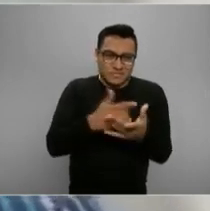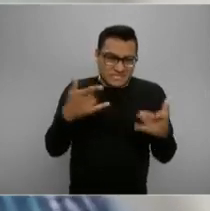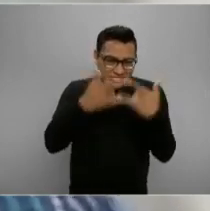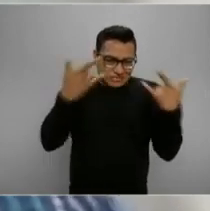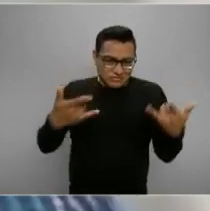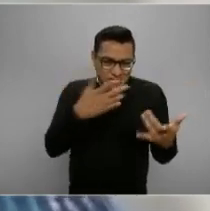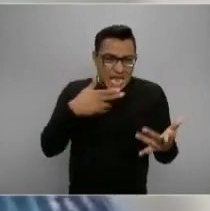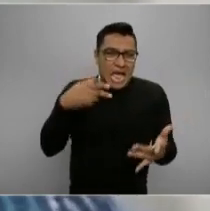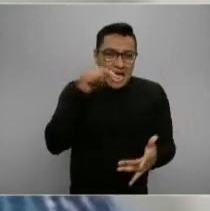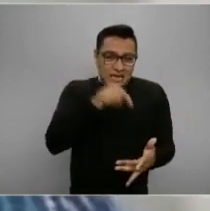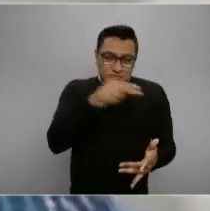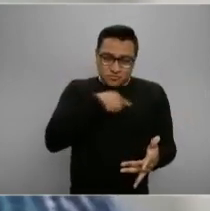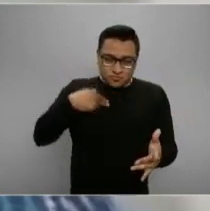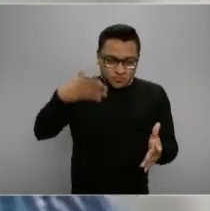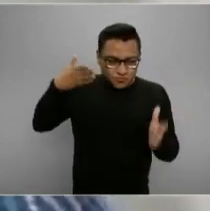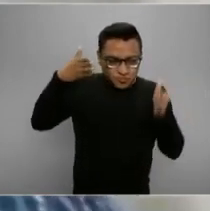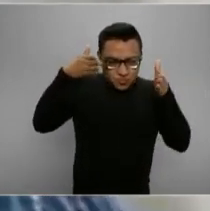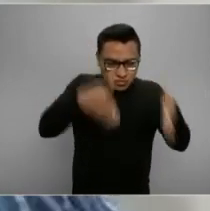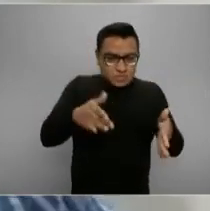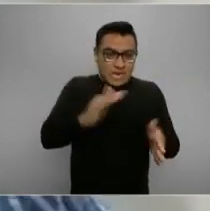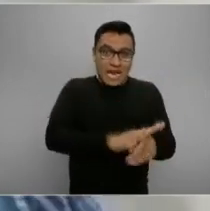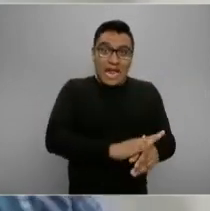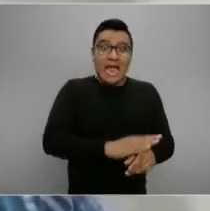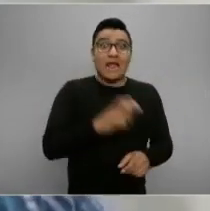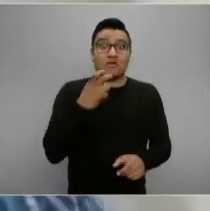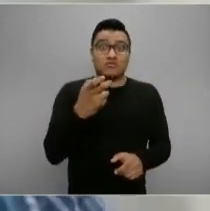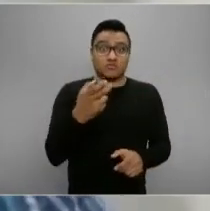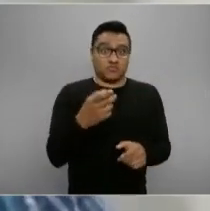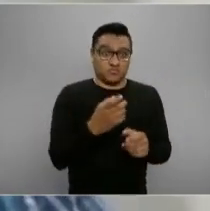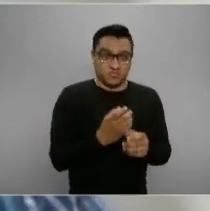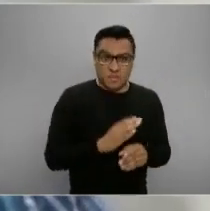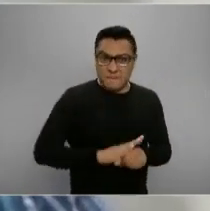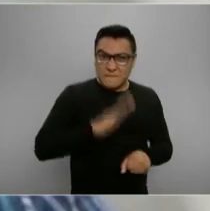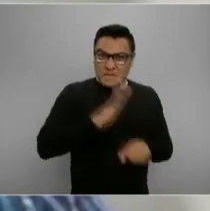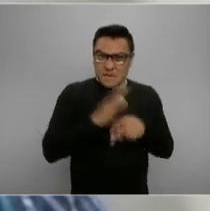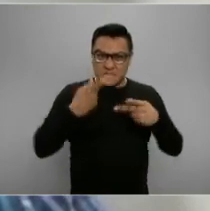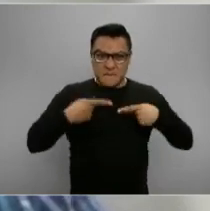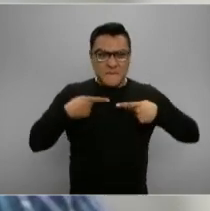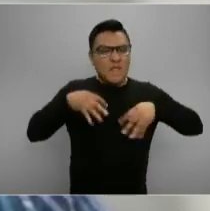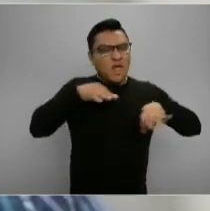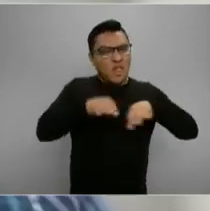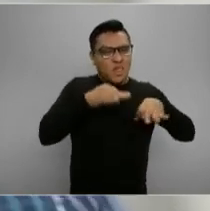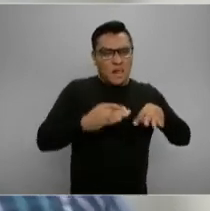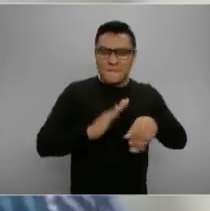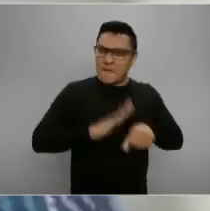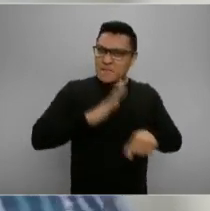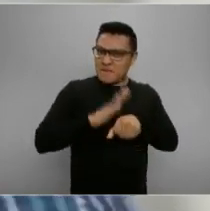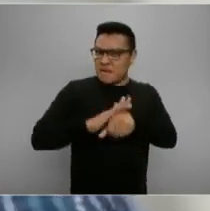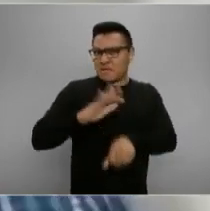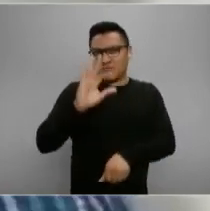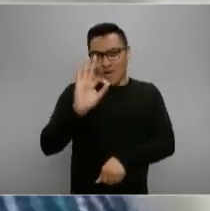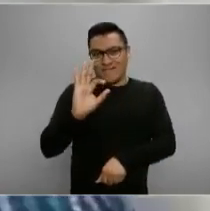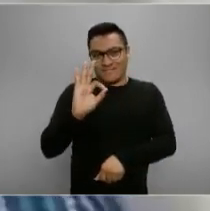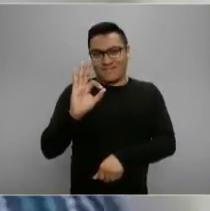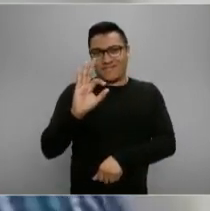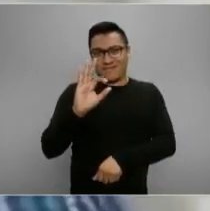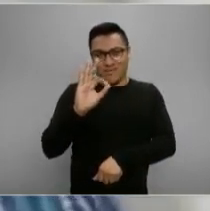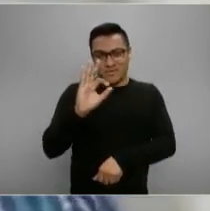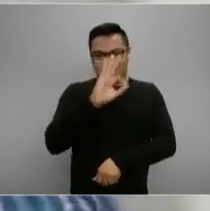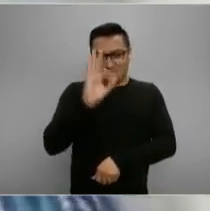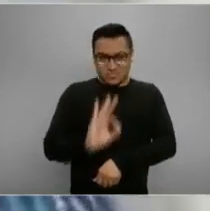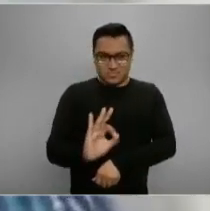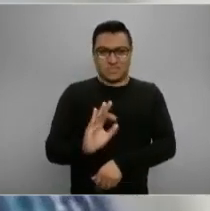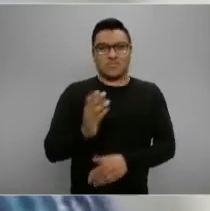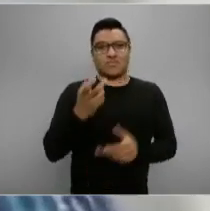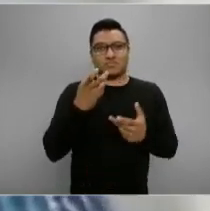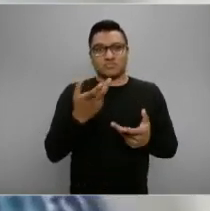podamos subir un poquito más ese 40%, que sean nada de prefabricados, sino que sean procesos, digamos, de